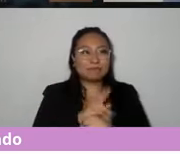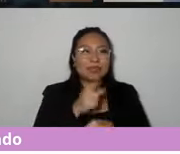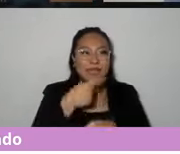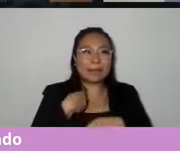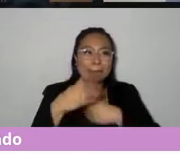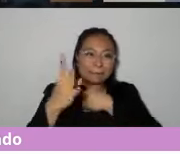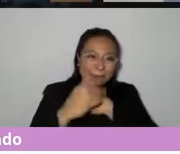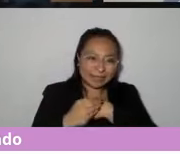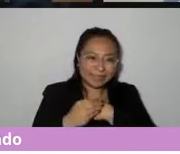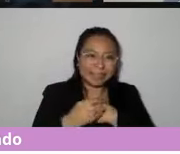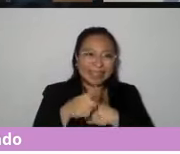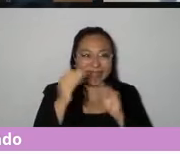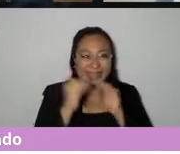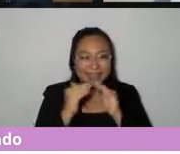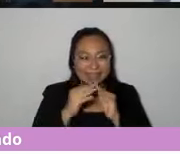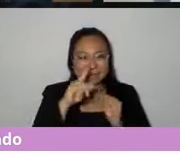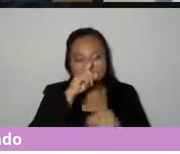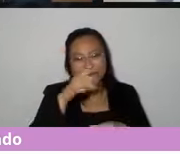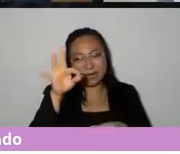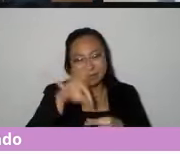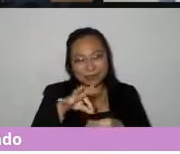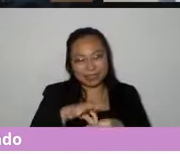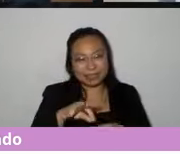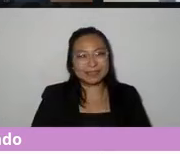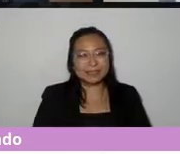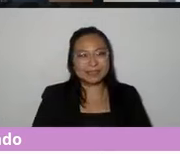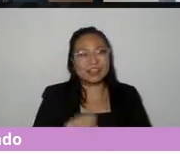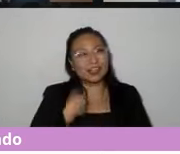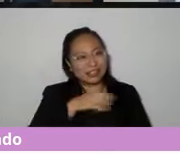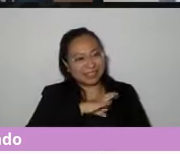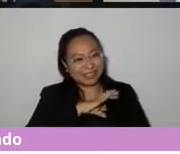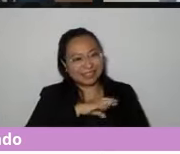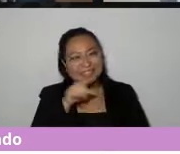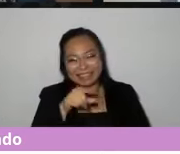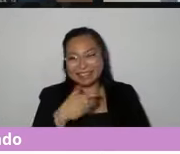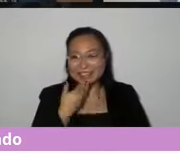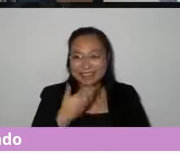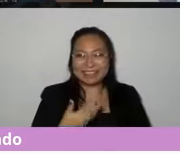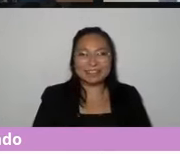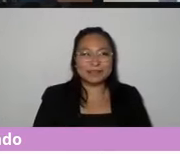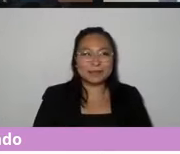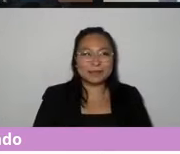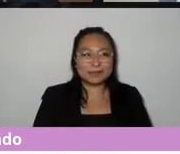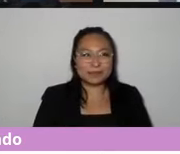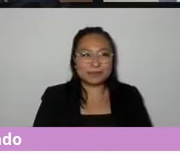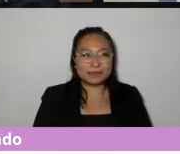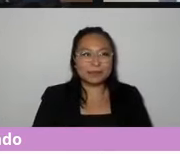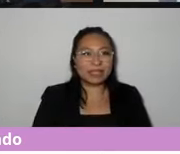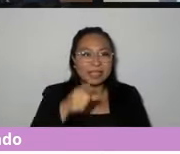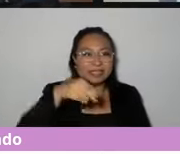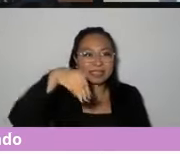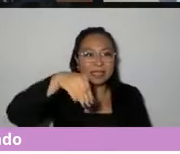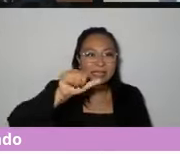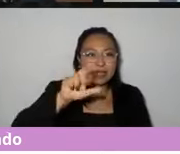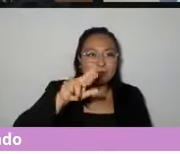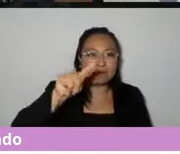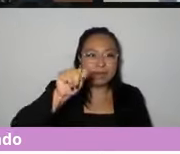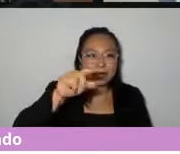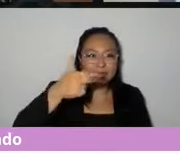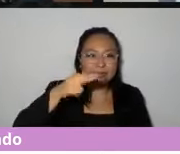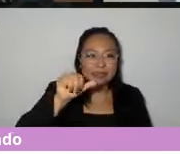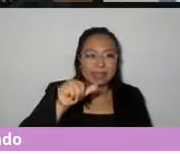de verdad, muchísimas gracias. Gracias, Sunia, gracias, yo te quiero, Sunia, tú lo sabes. Mira, la magistrada Marta de Cienbrecado Ramírez también